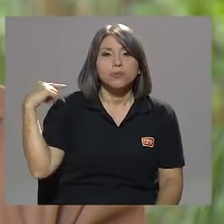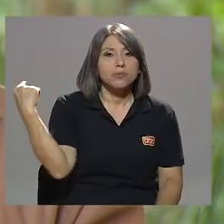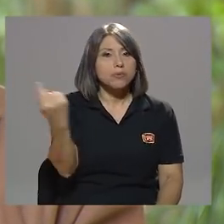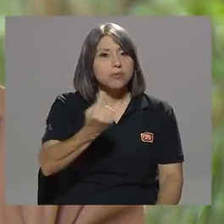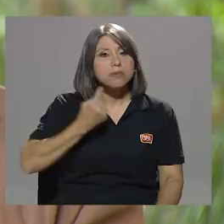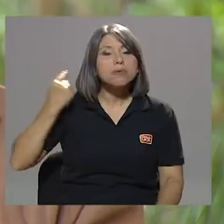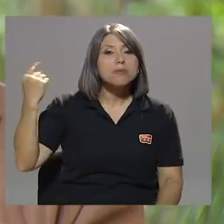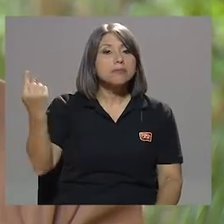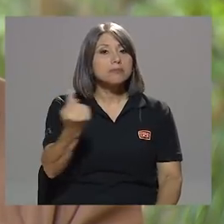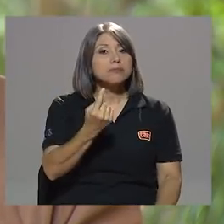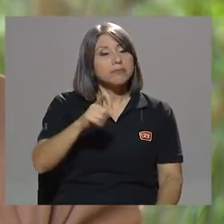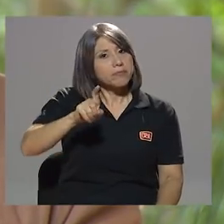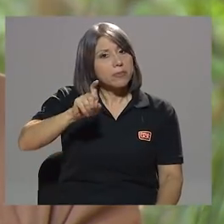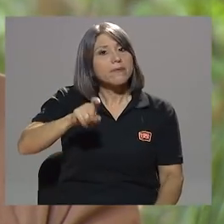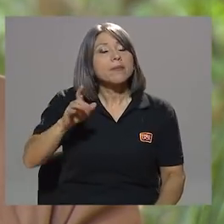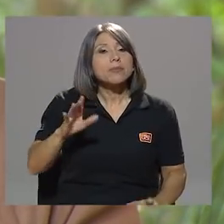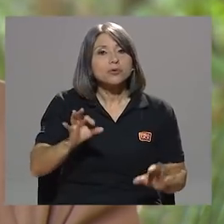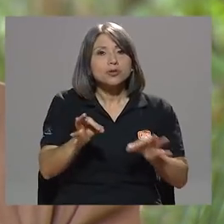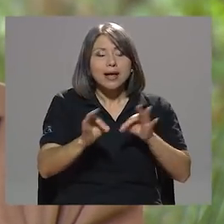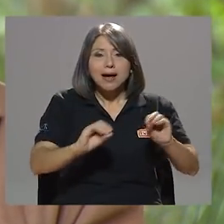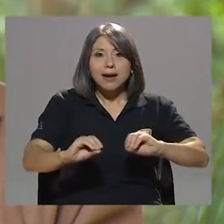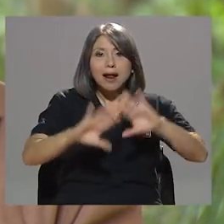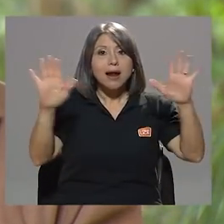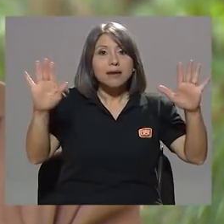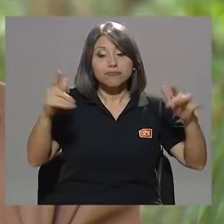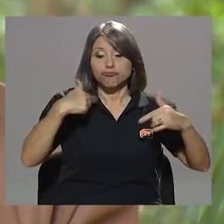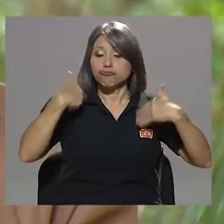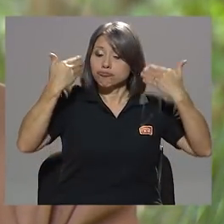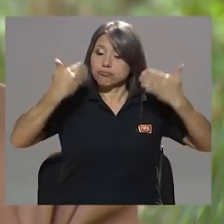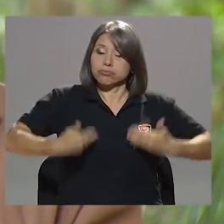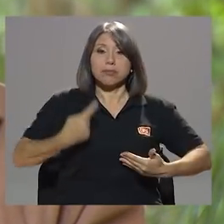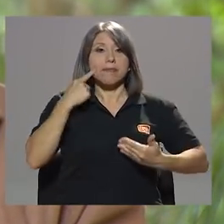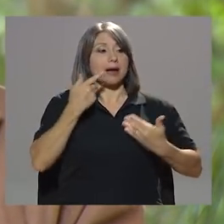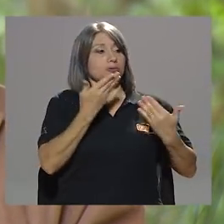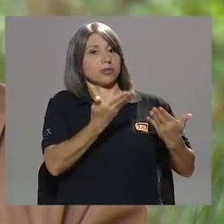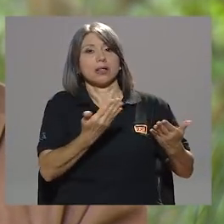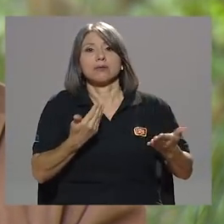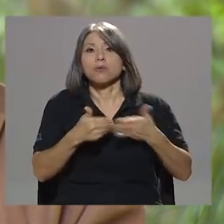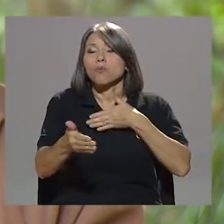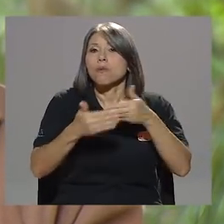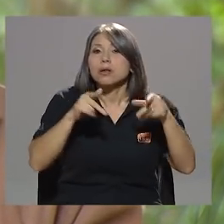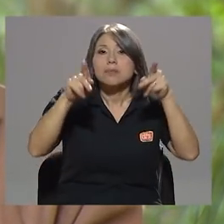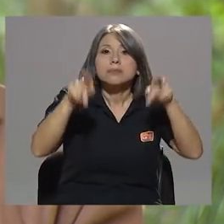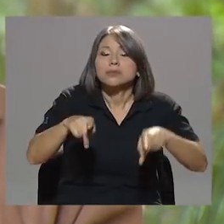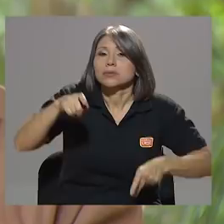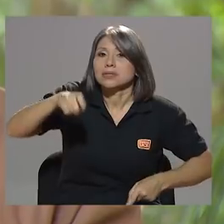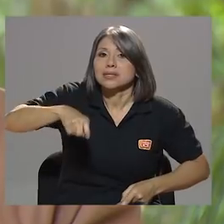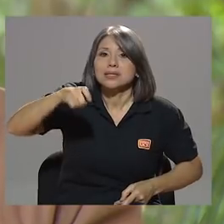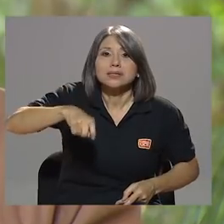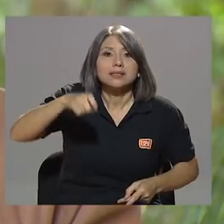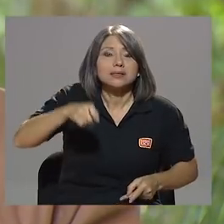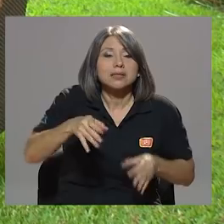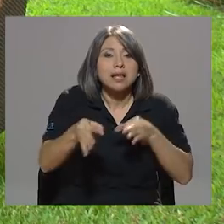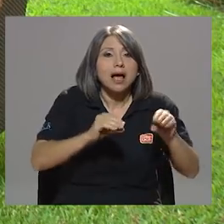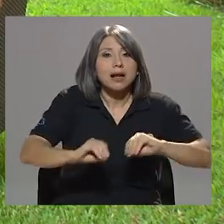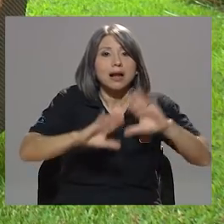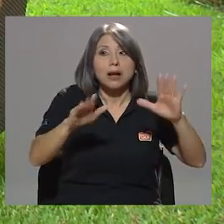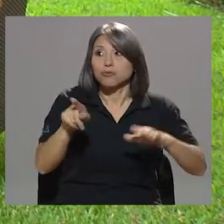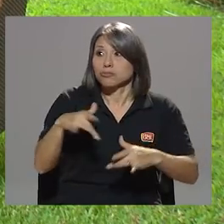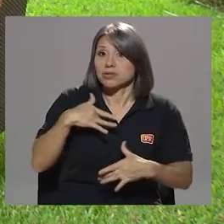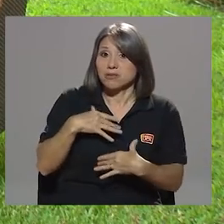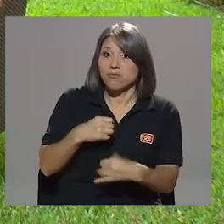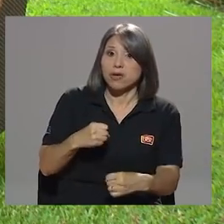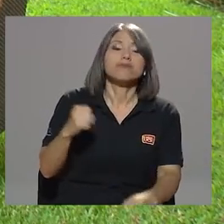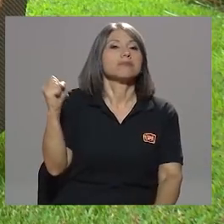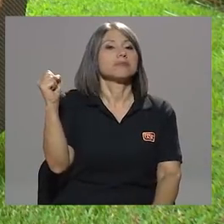siempre tenemos que aclarar, aquí estaré yo para usted, para cualquier persona que necesite aclarar las cosas